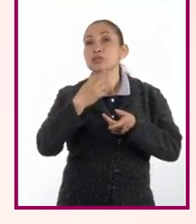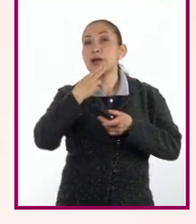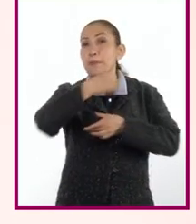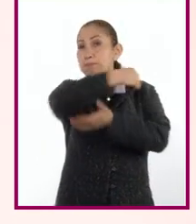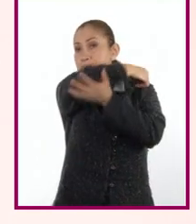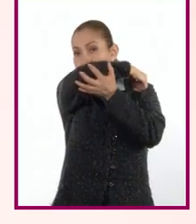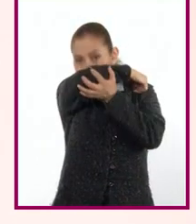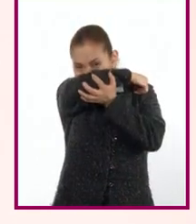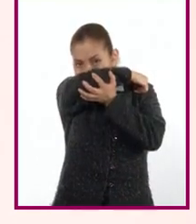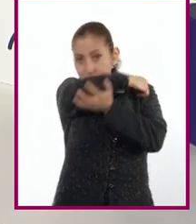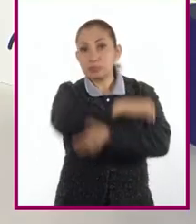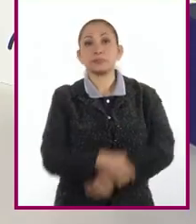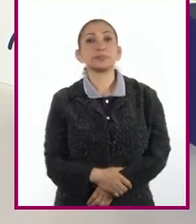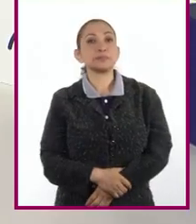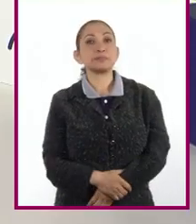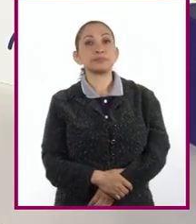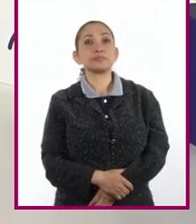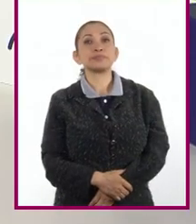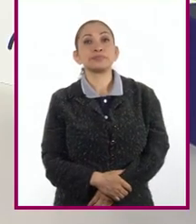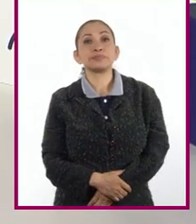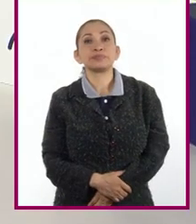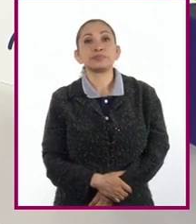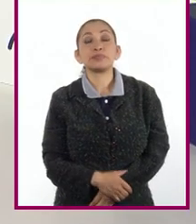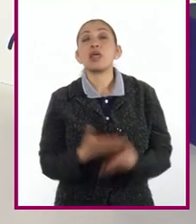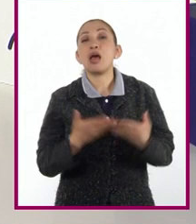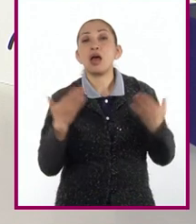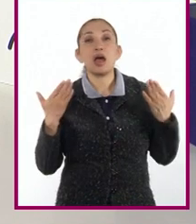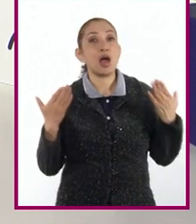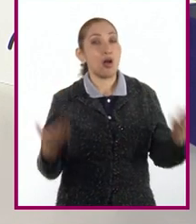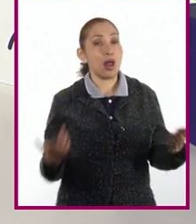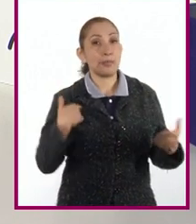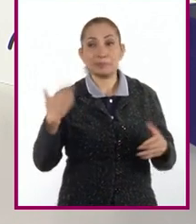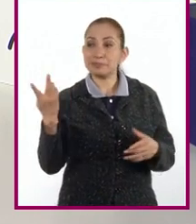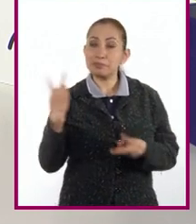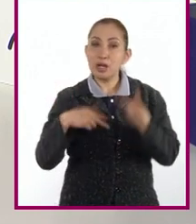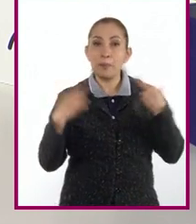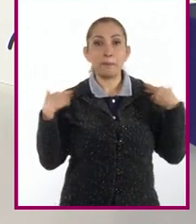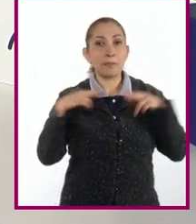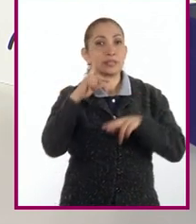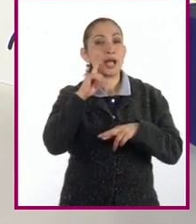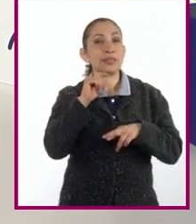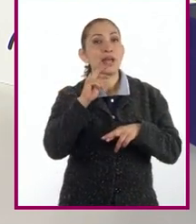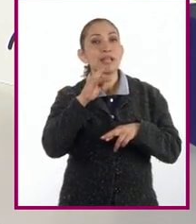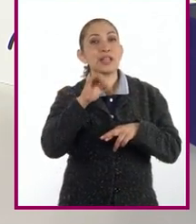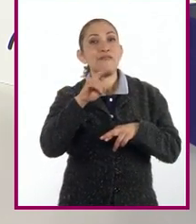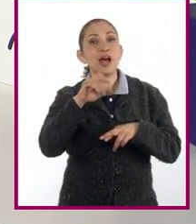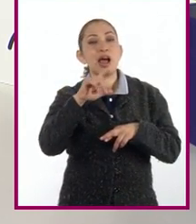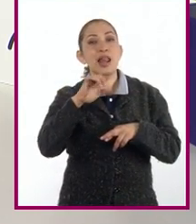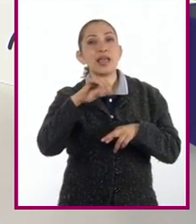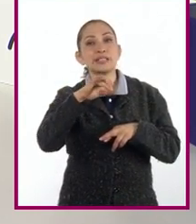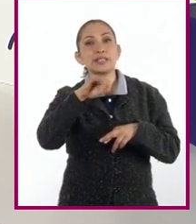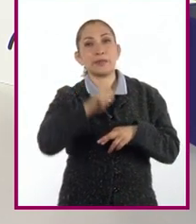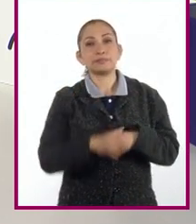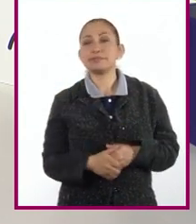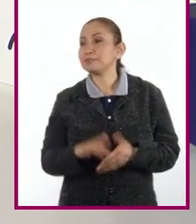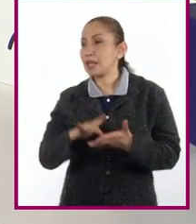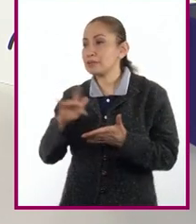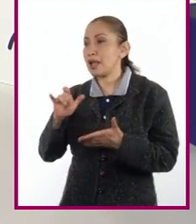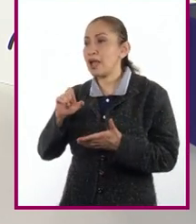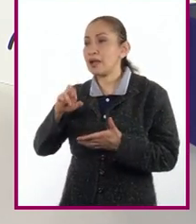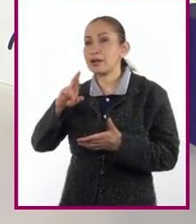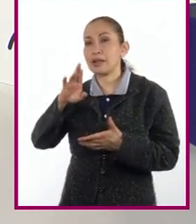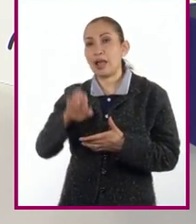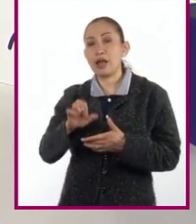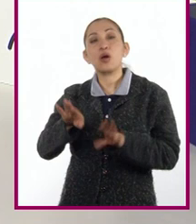de etiqueta. En esta ocasión, me acompaña la profesora Teresa Valencia Islas. Gracias Enrique.